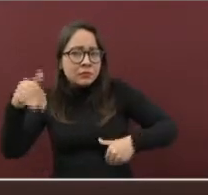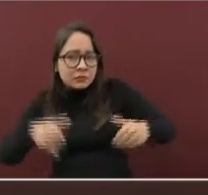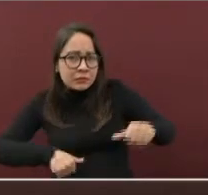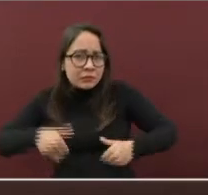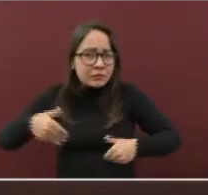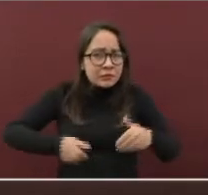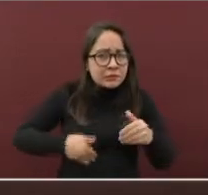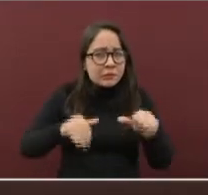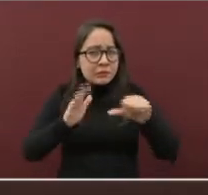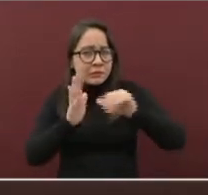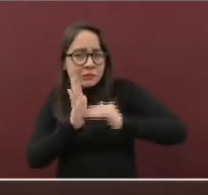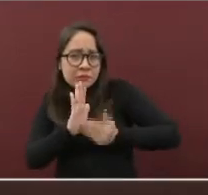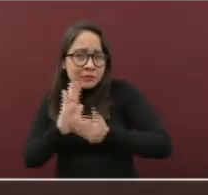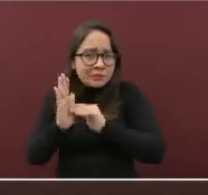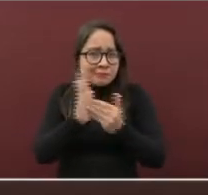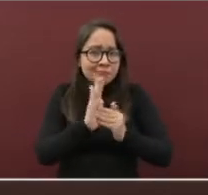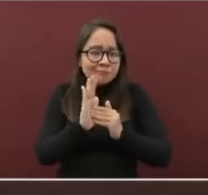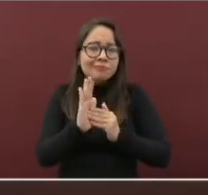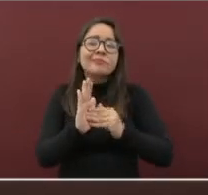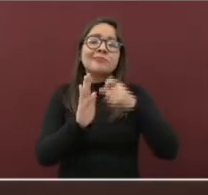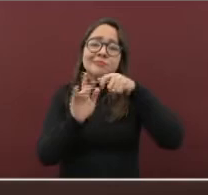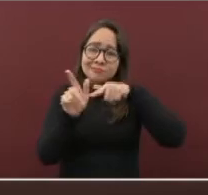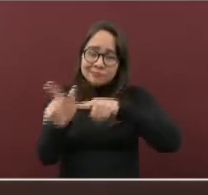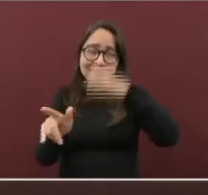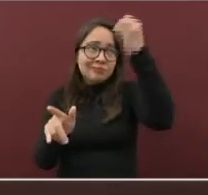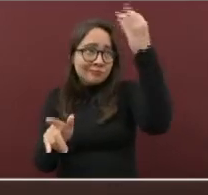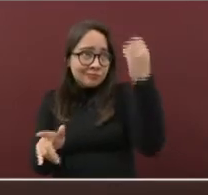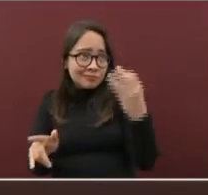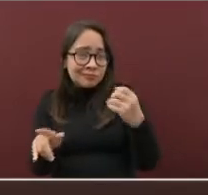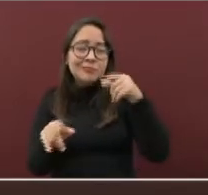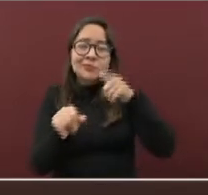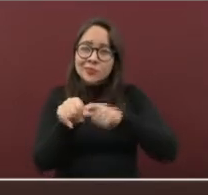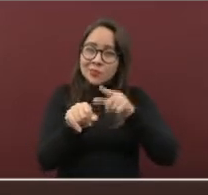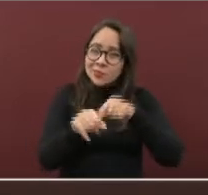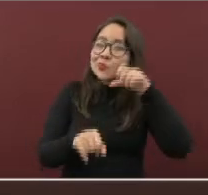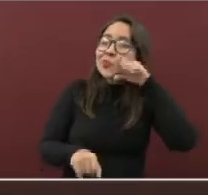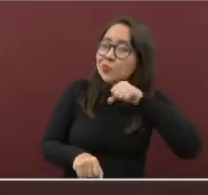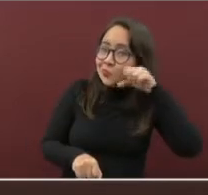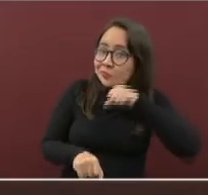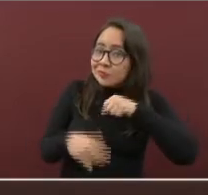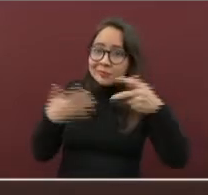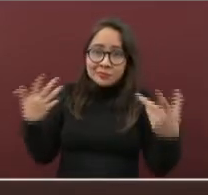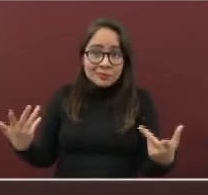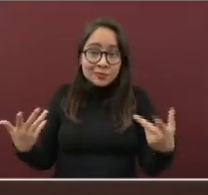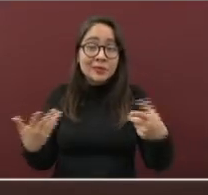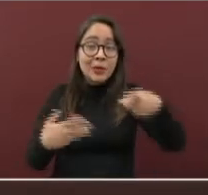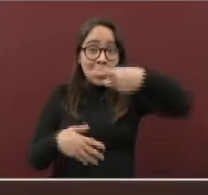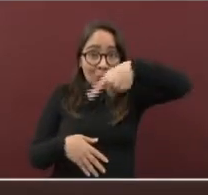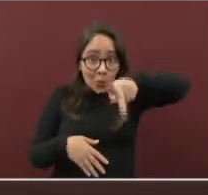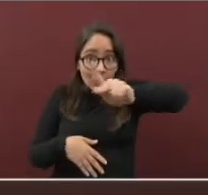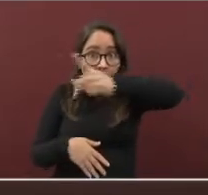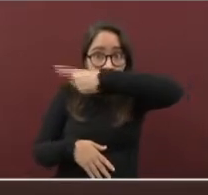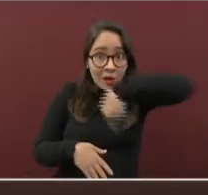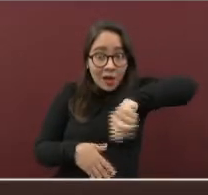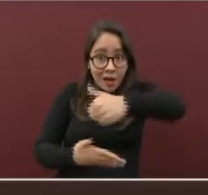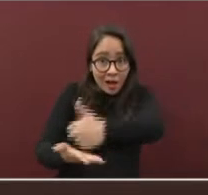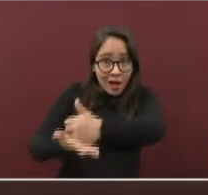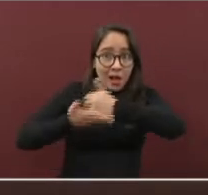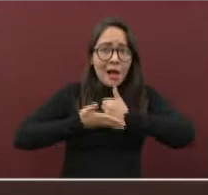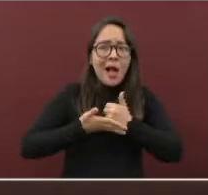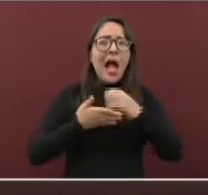Seguimos en semáforo naranja, pero con la ayuda de ustedes y cumpliendo todas las